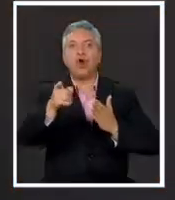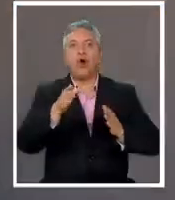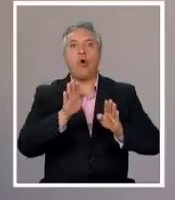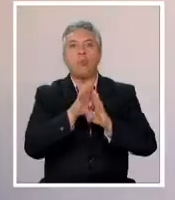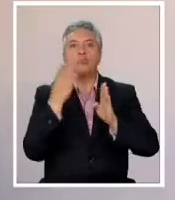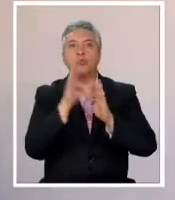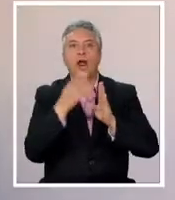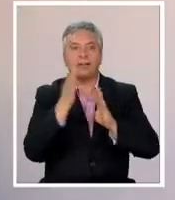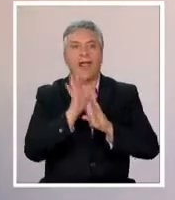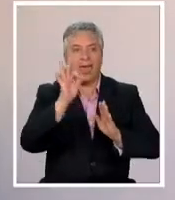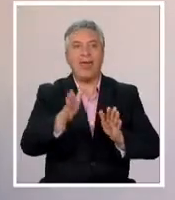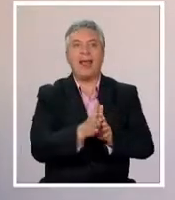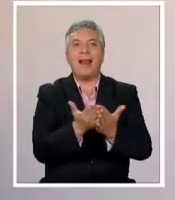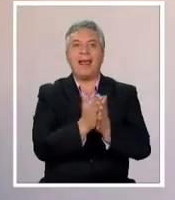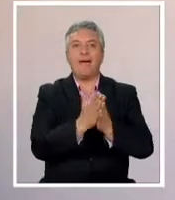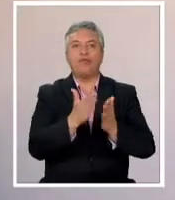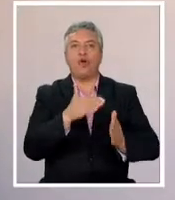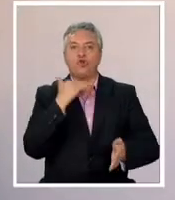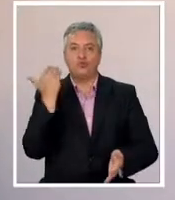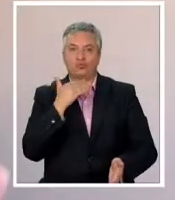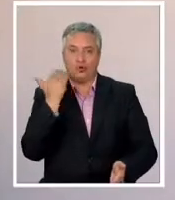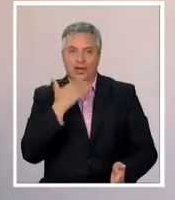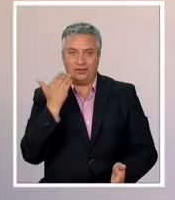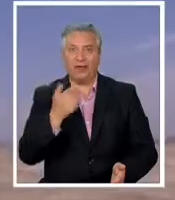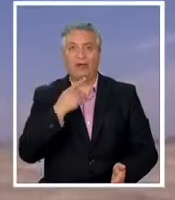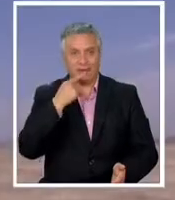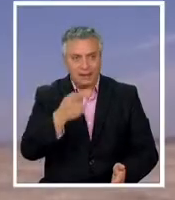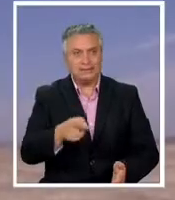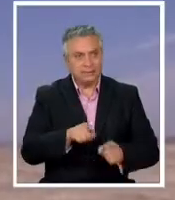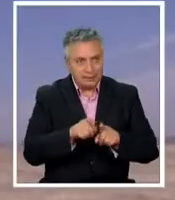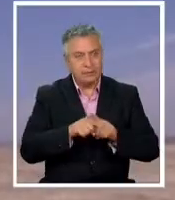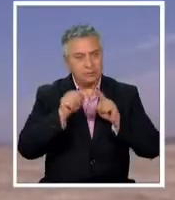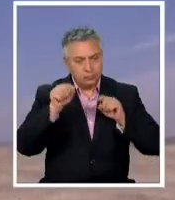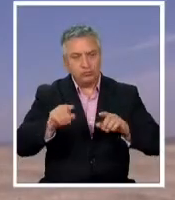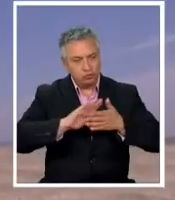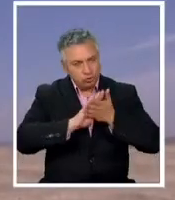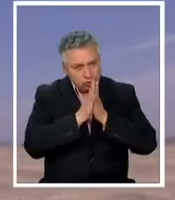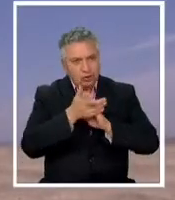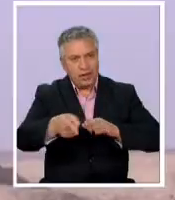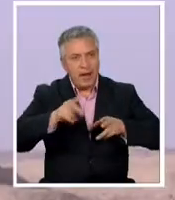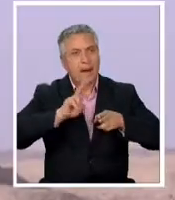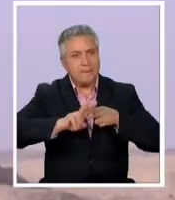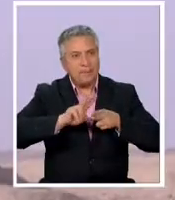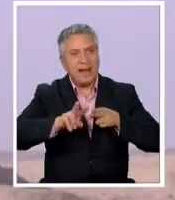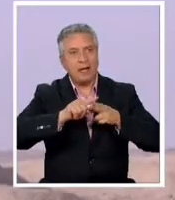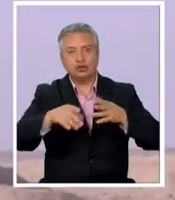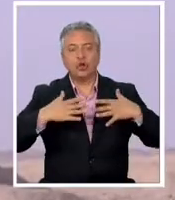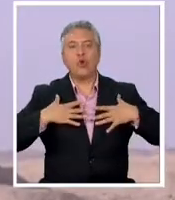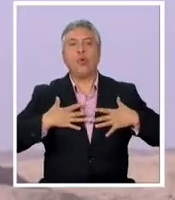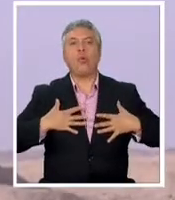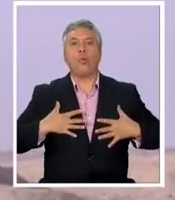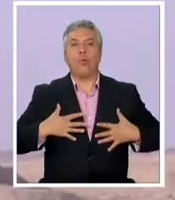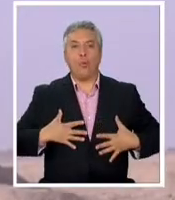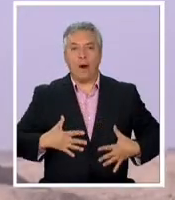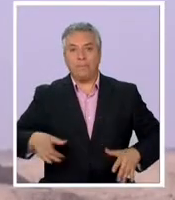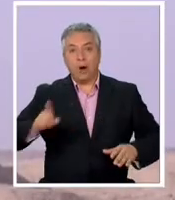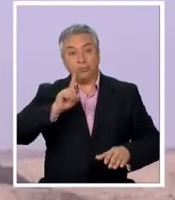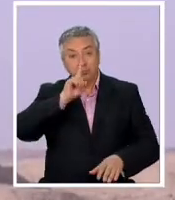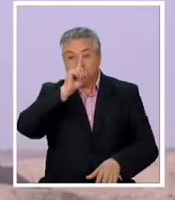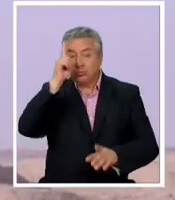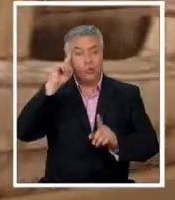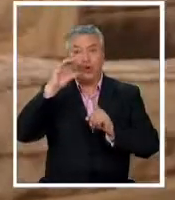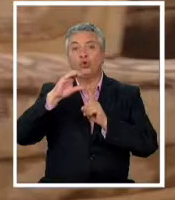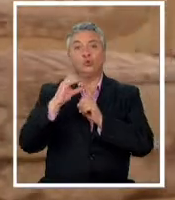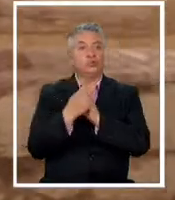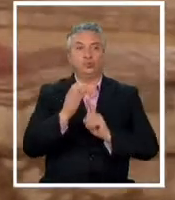la cultura egipcia antigua de la muerte también hace toda esta preparación de los cuerpos entonces esas prácticas culturales